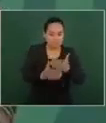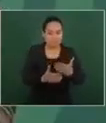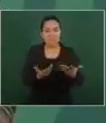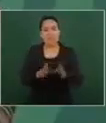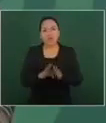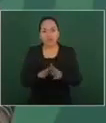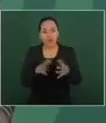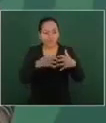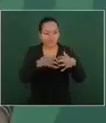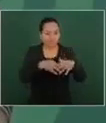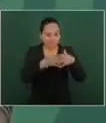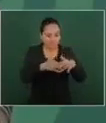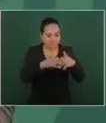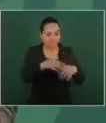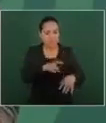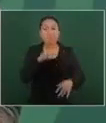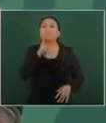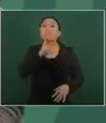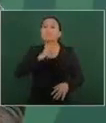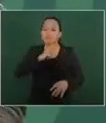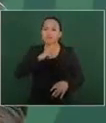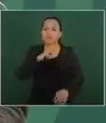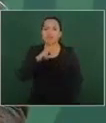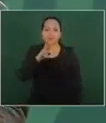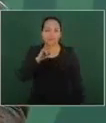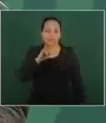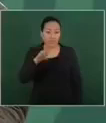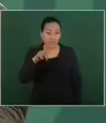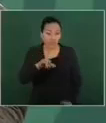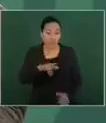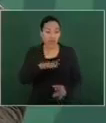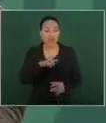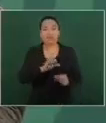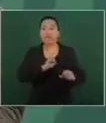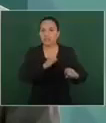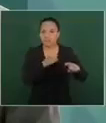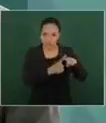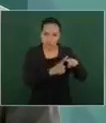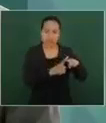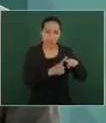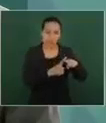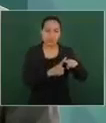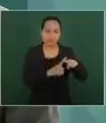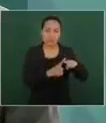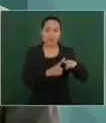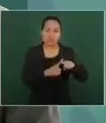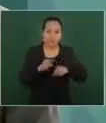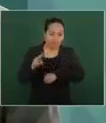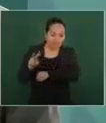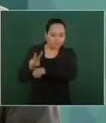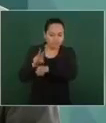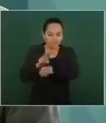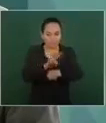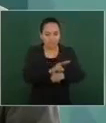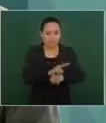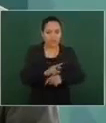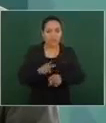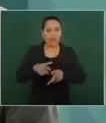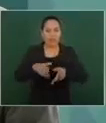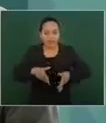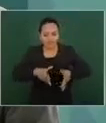refinería de Salina Cruz y supervisamos el camino